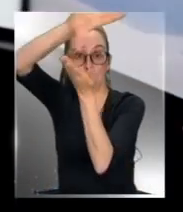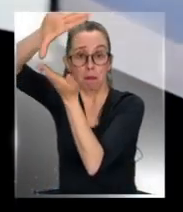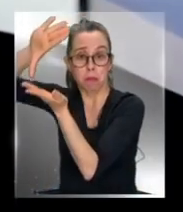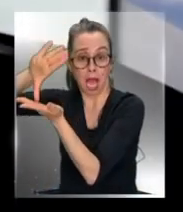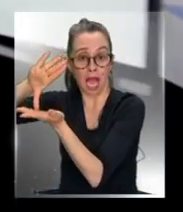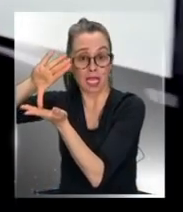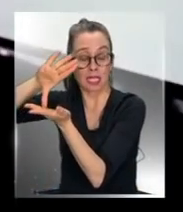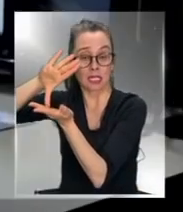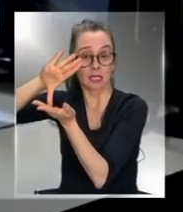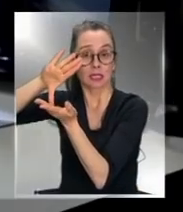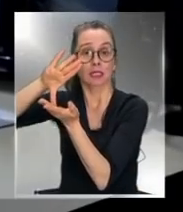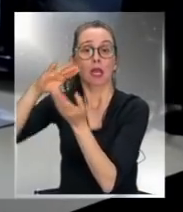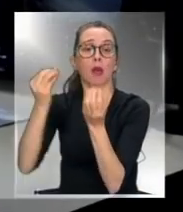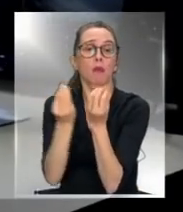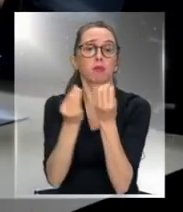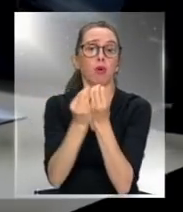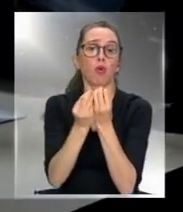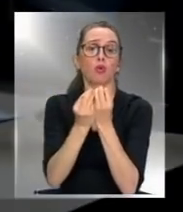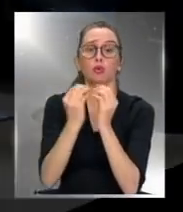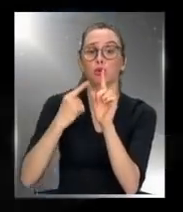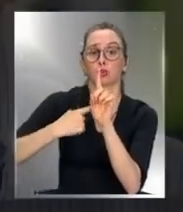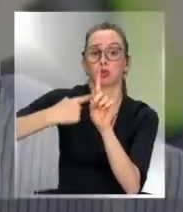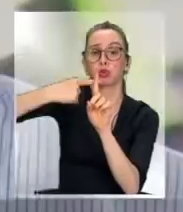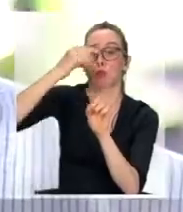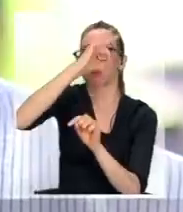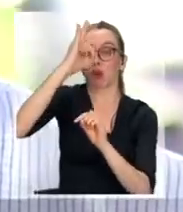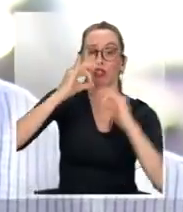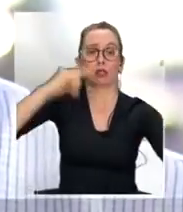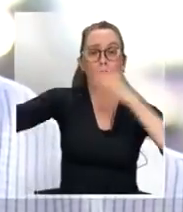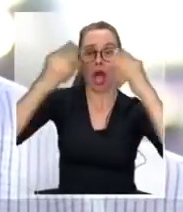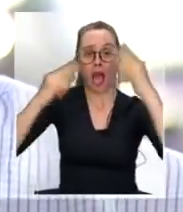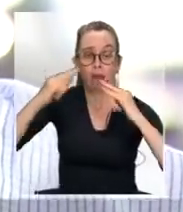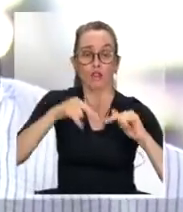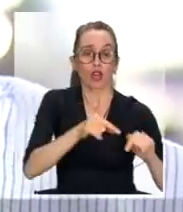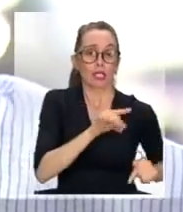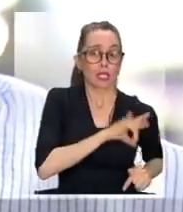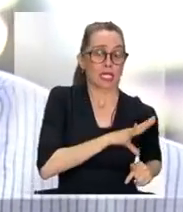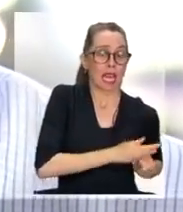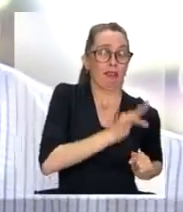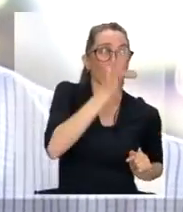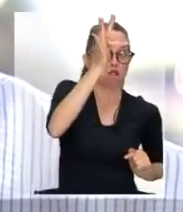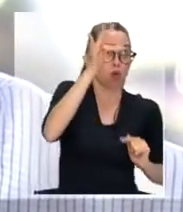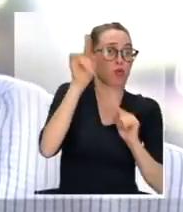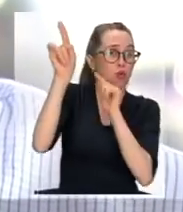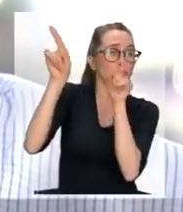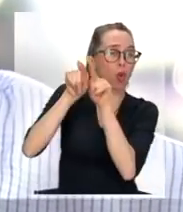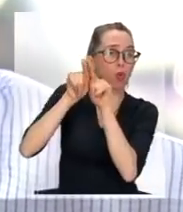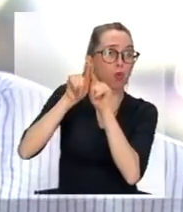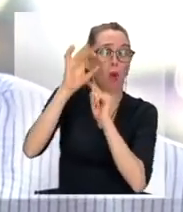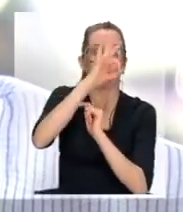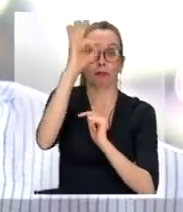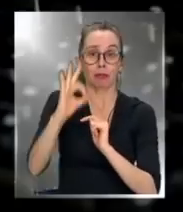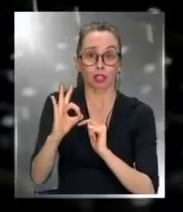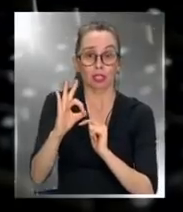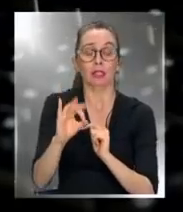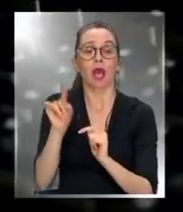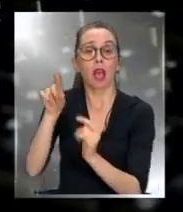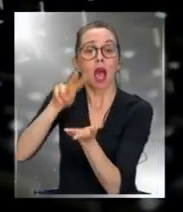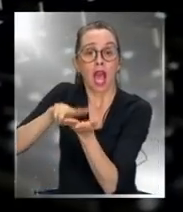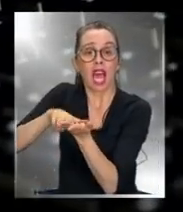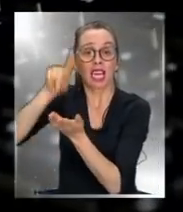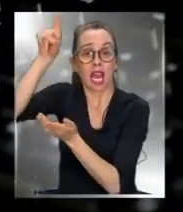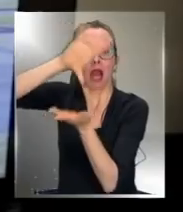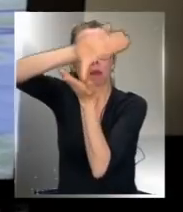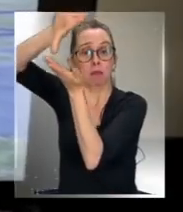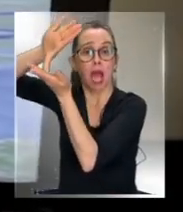los niveles de tránsito alcanzan lo que nosotros preveemos para unos años más, esto ya es un hecho real hace 10